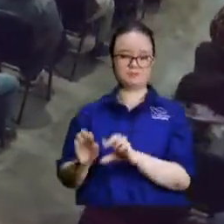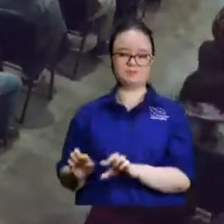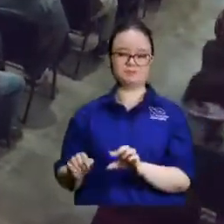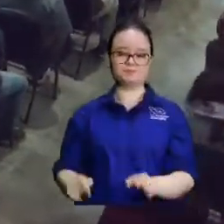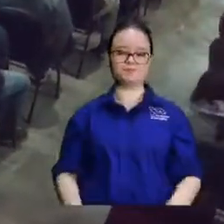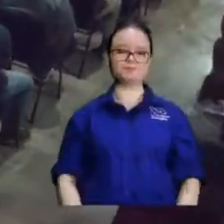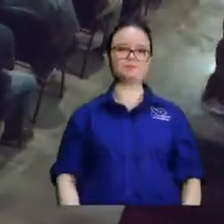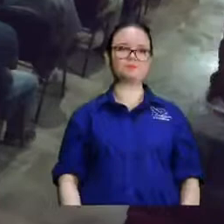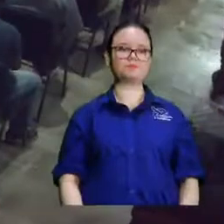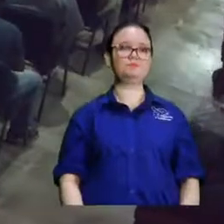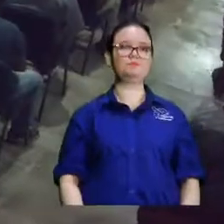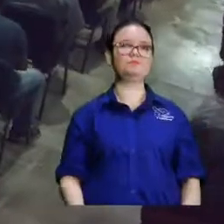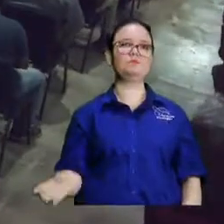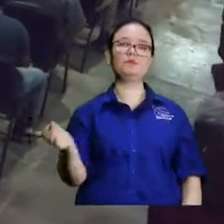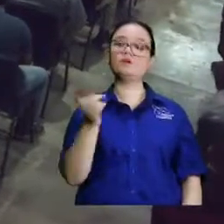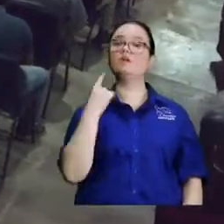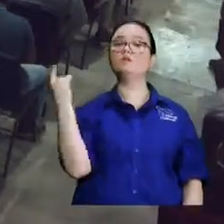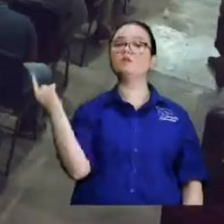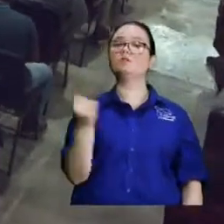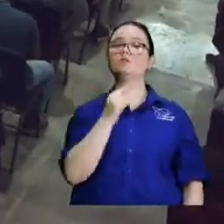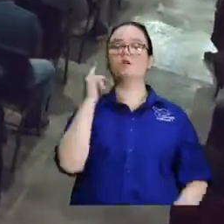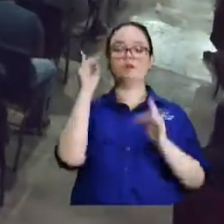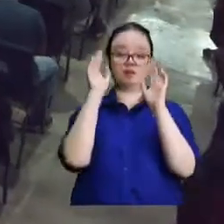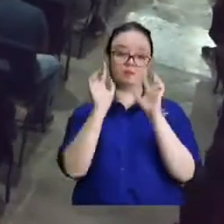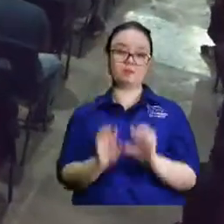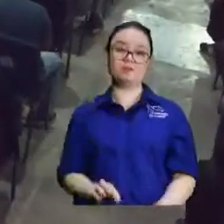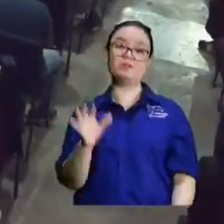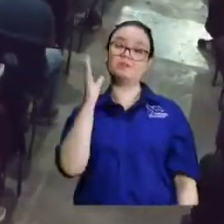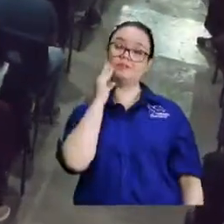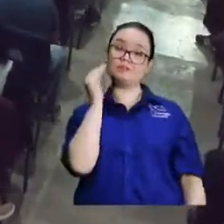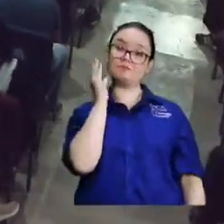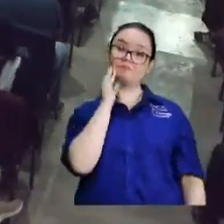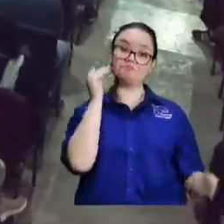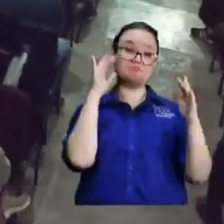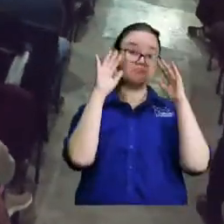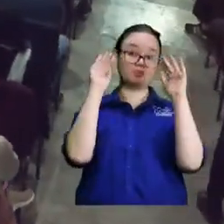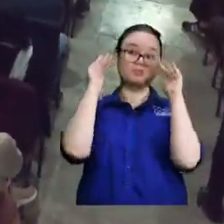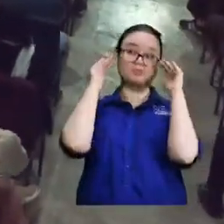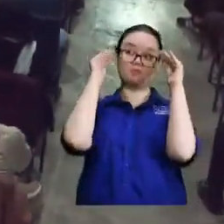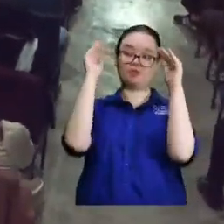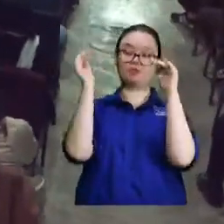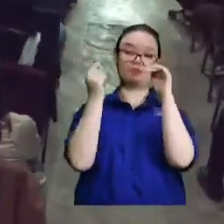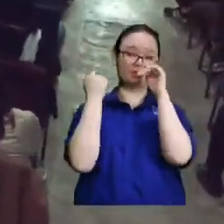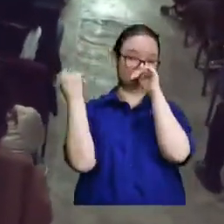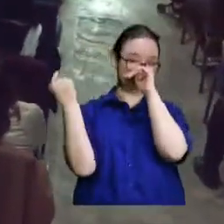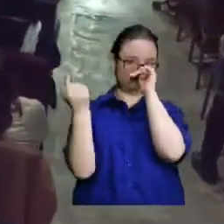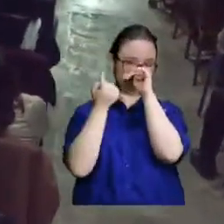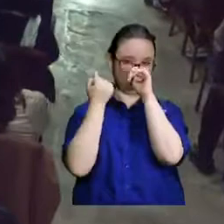como es que hermano ahora todo el mundo es experto en todo mire un médico